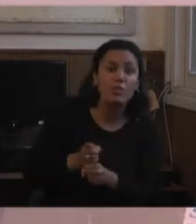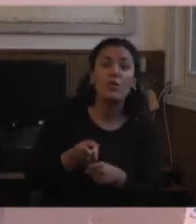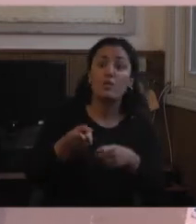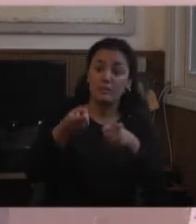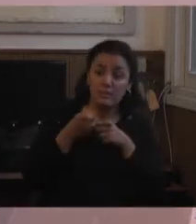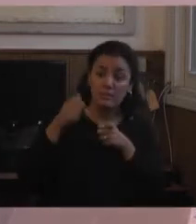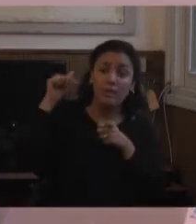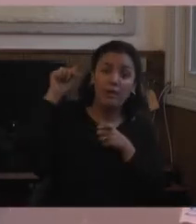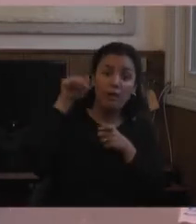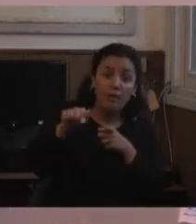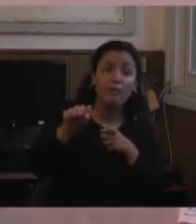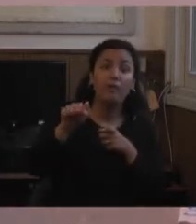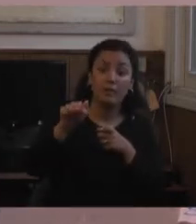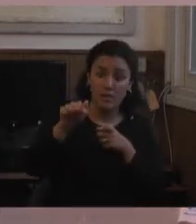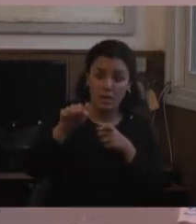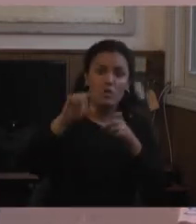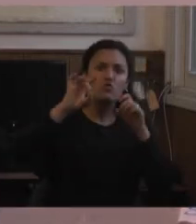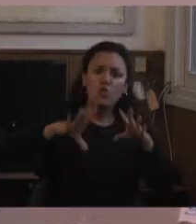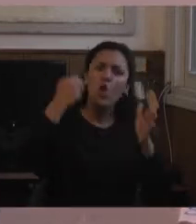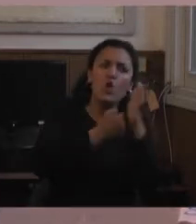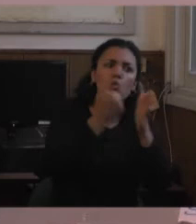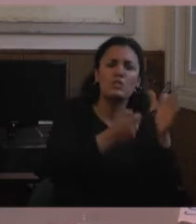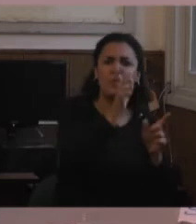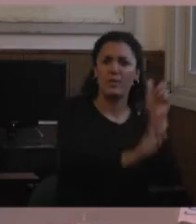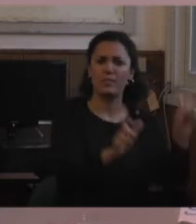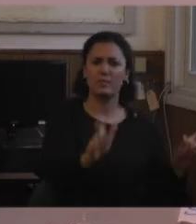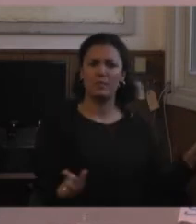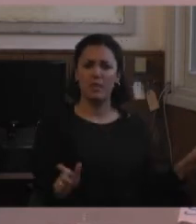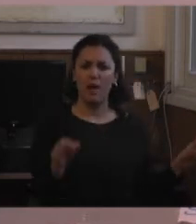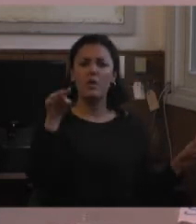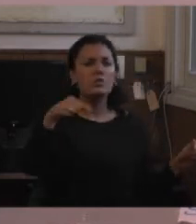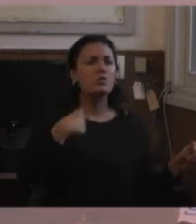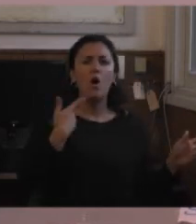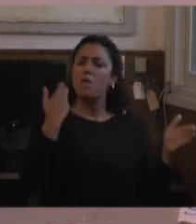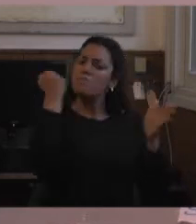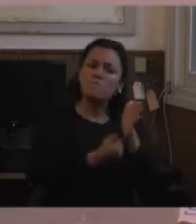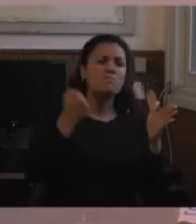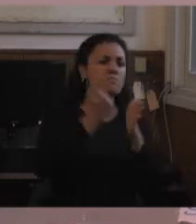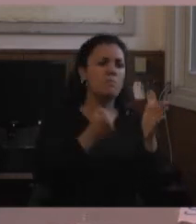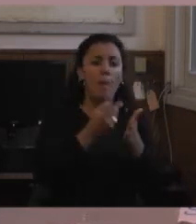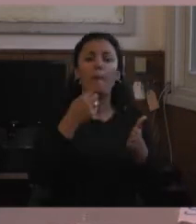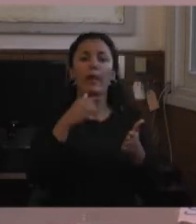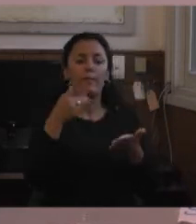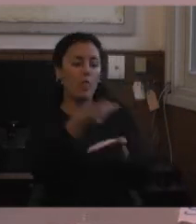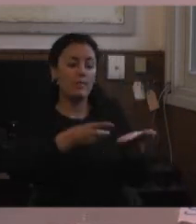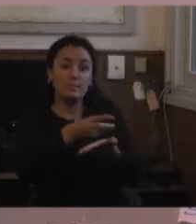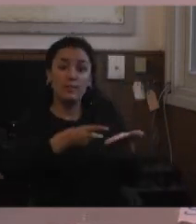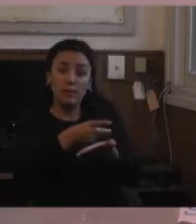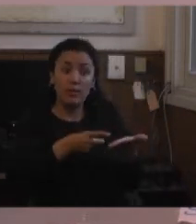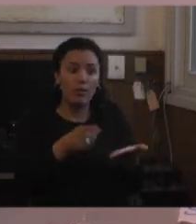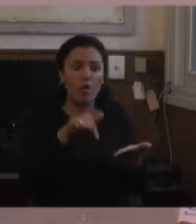profesión en pos de la discapacidad digo tienen que hacer una militancia si son diseñadores tienen que ser diseñadores